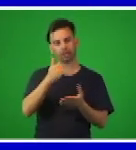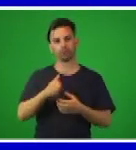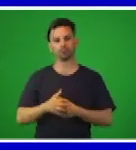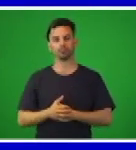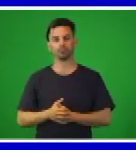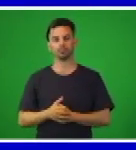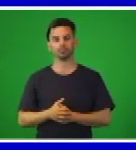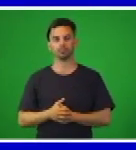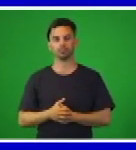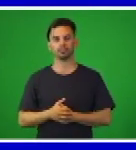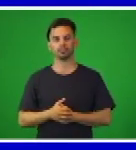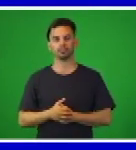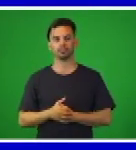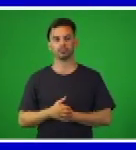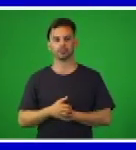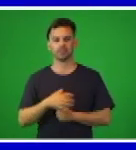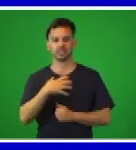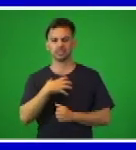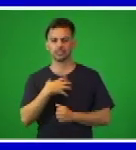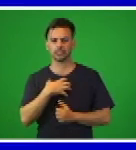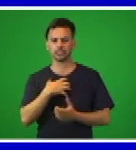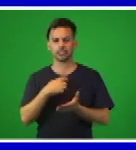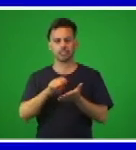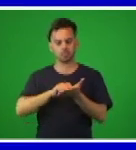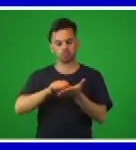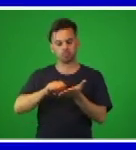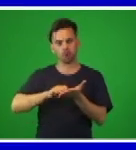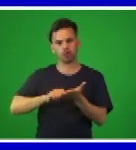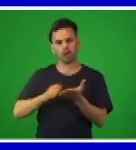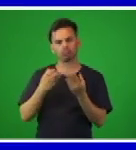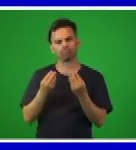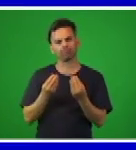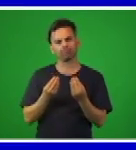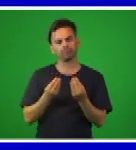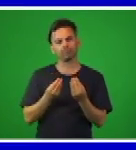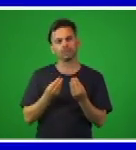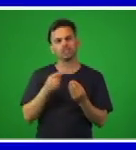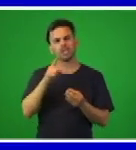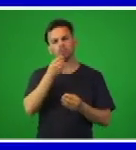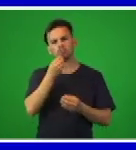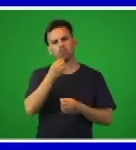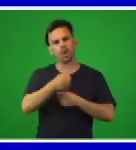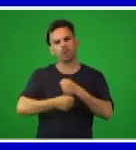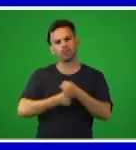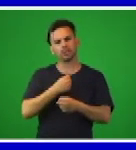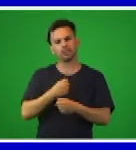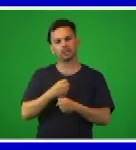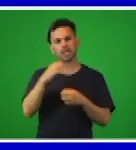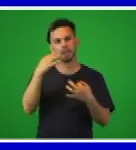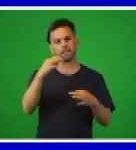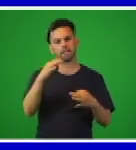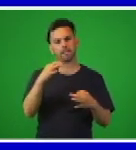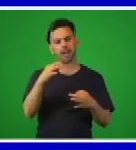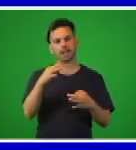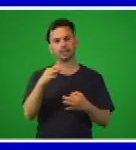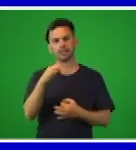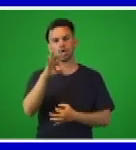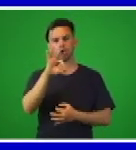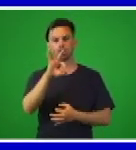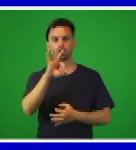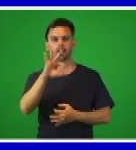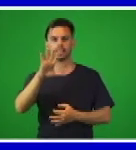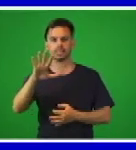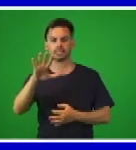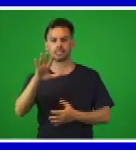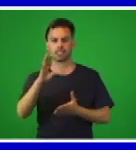puedan hacer la rectificación. Si tienen que borrar mucho, pues pueden utilizar la página 85 de